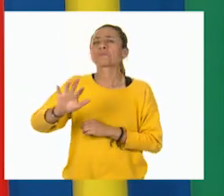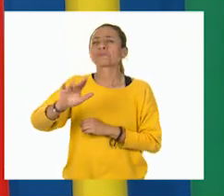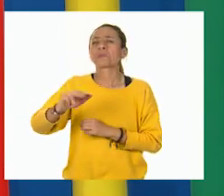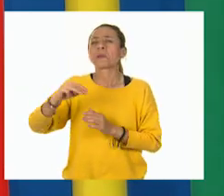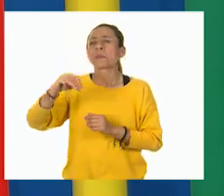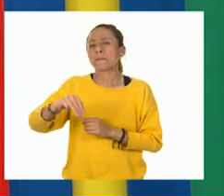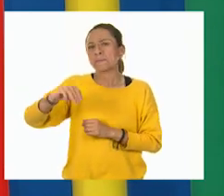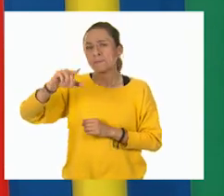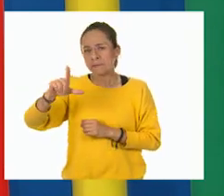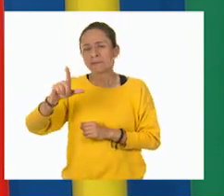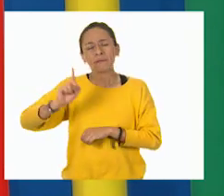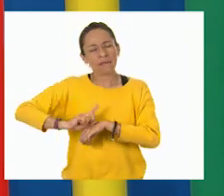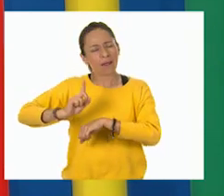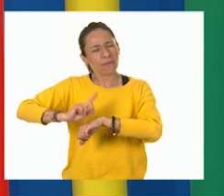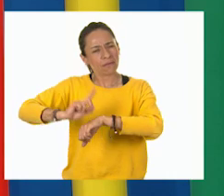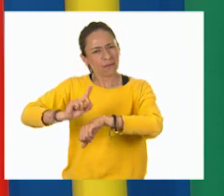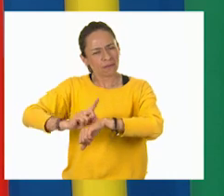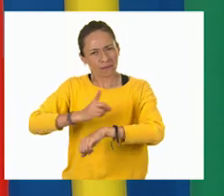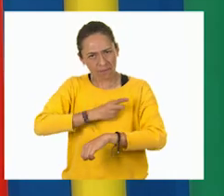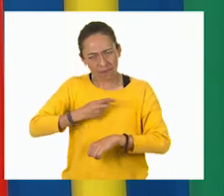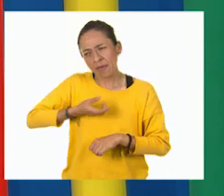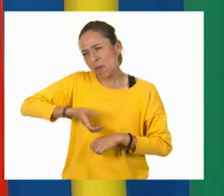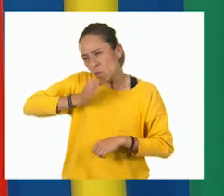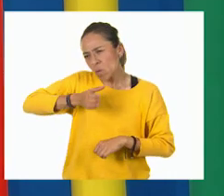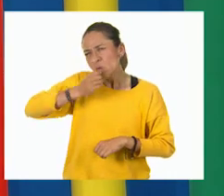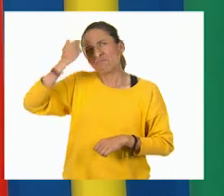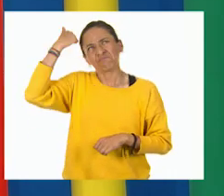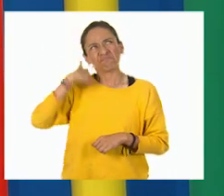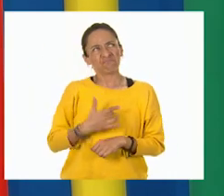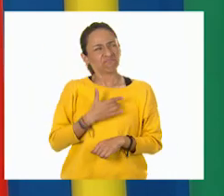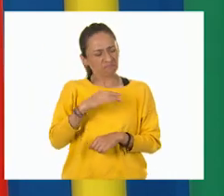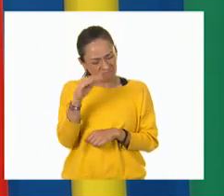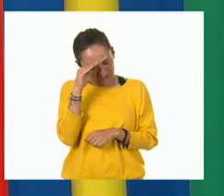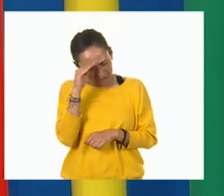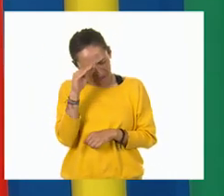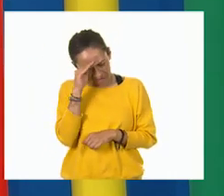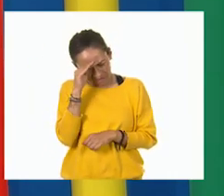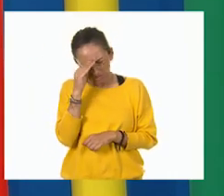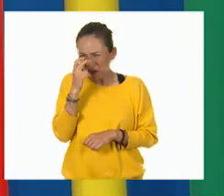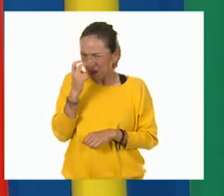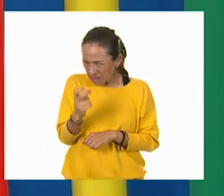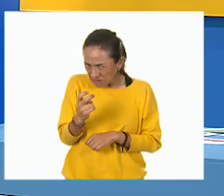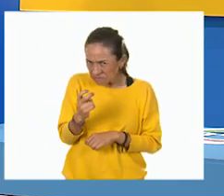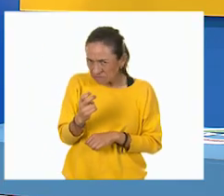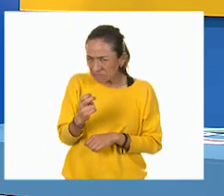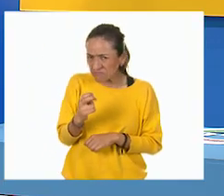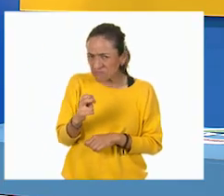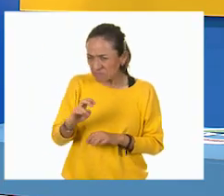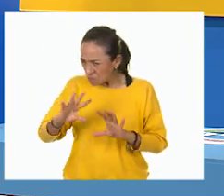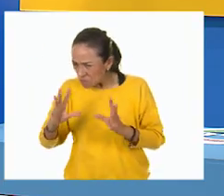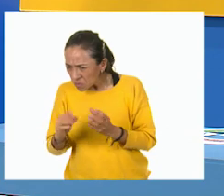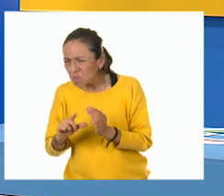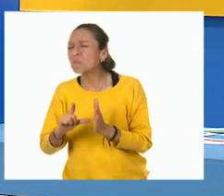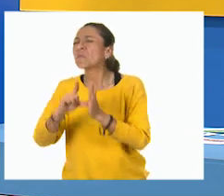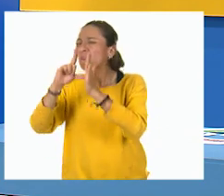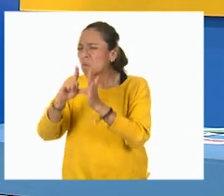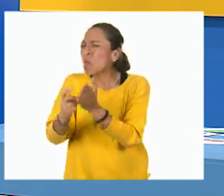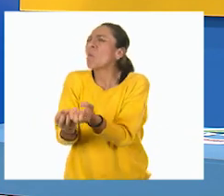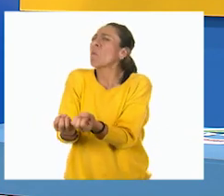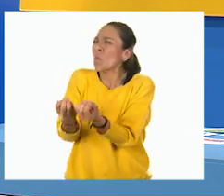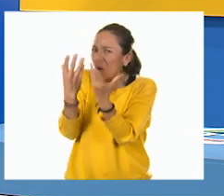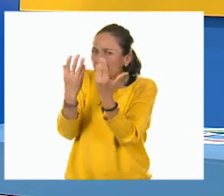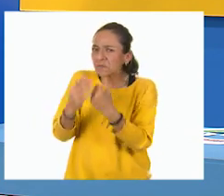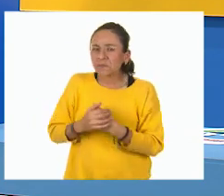día. Pero yo me pregunto, entonces, ¿cuántos litros serán? Pues esa recomendación